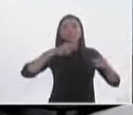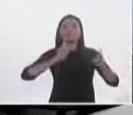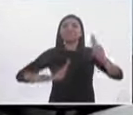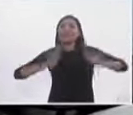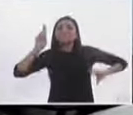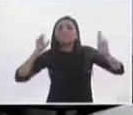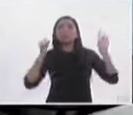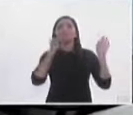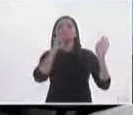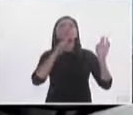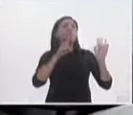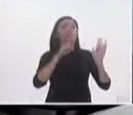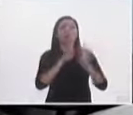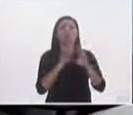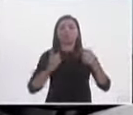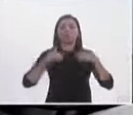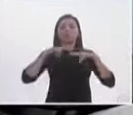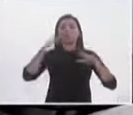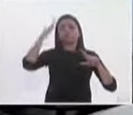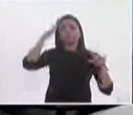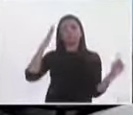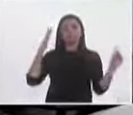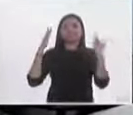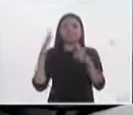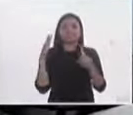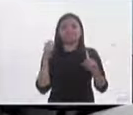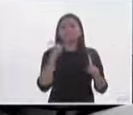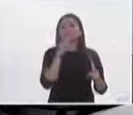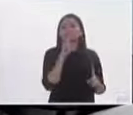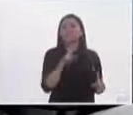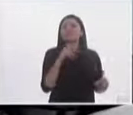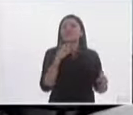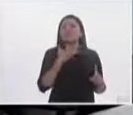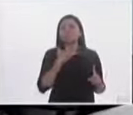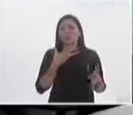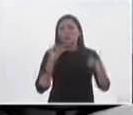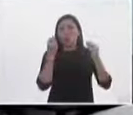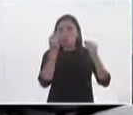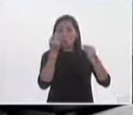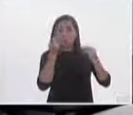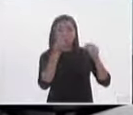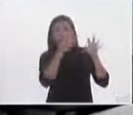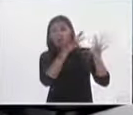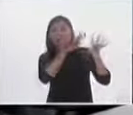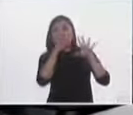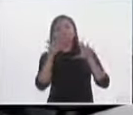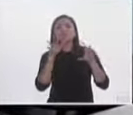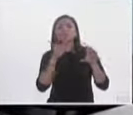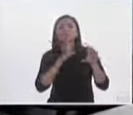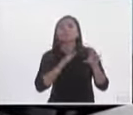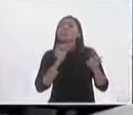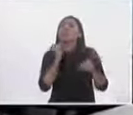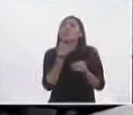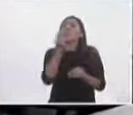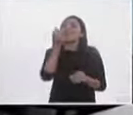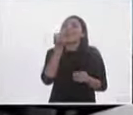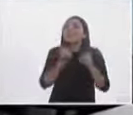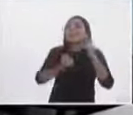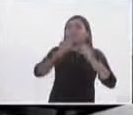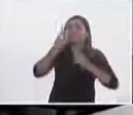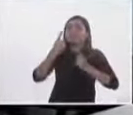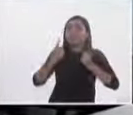representación política la mala es que no parece haber muchas luces en torno a que esto pueda tener efectos en el